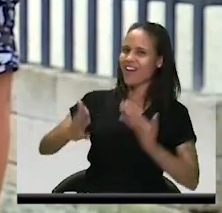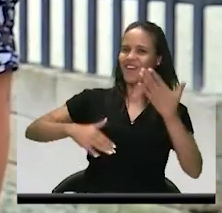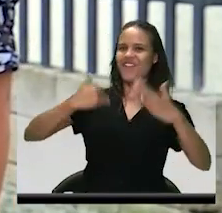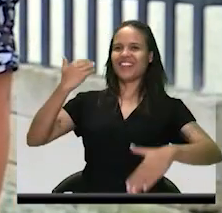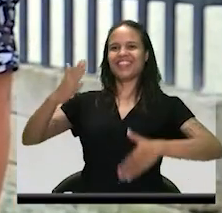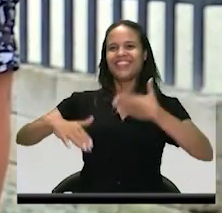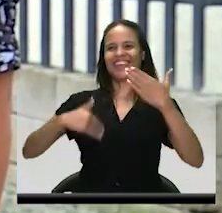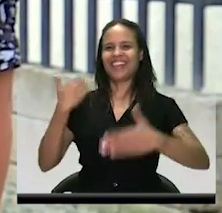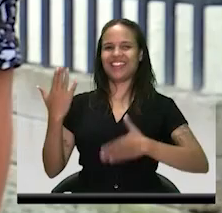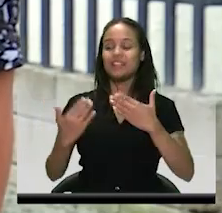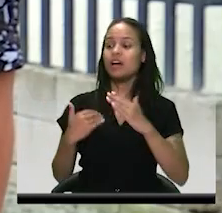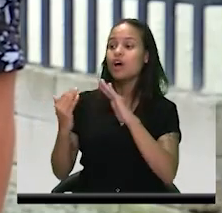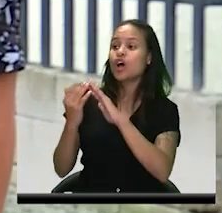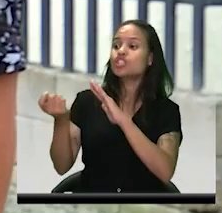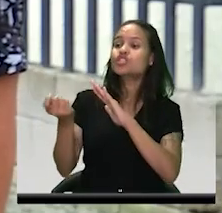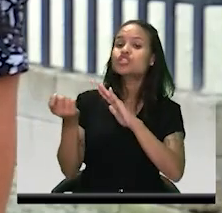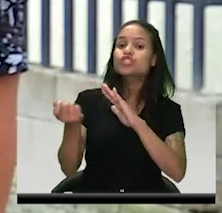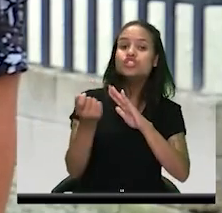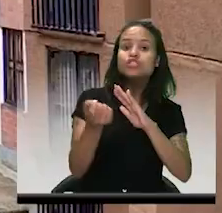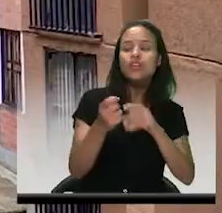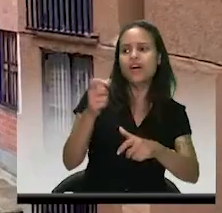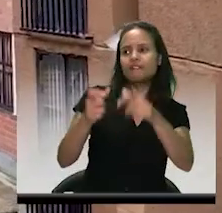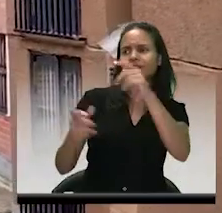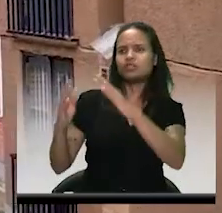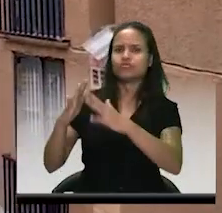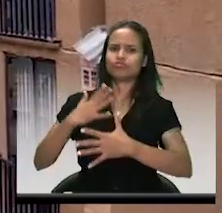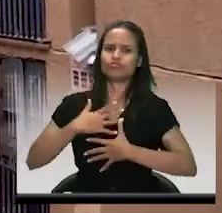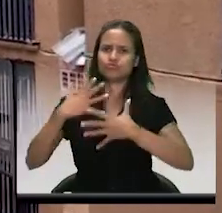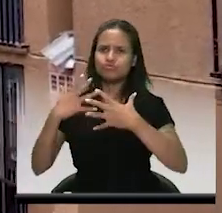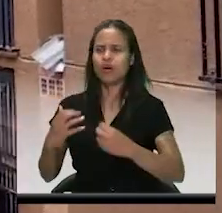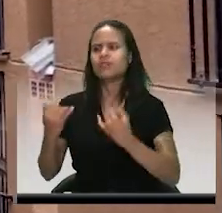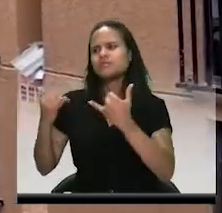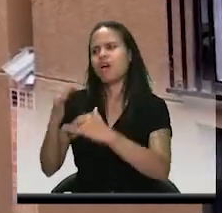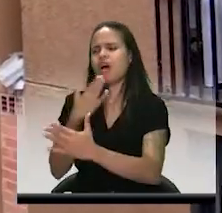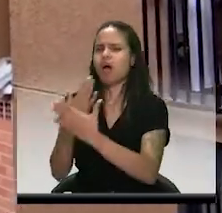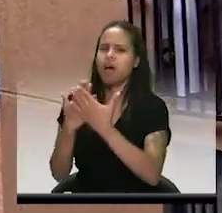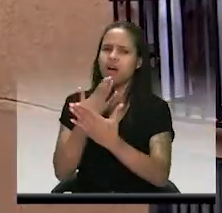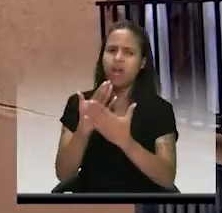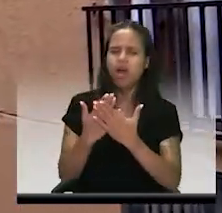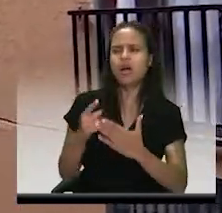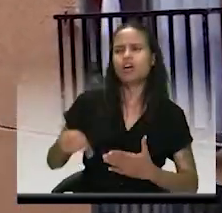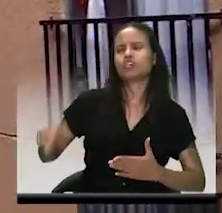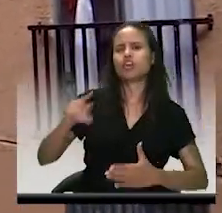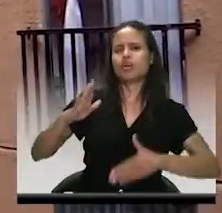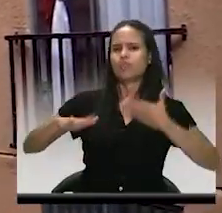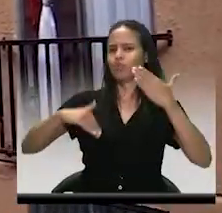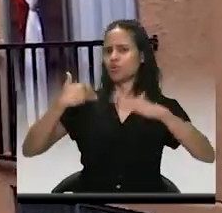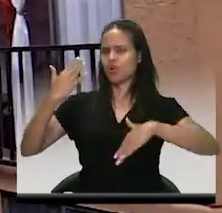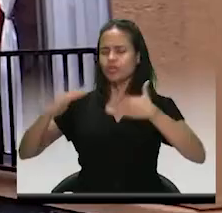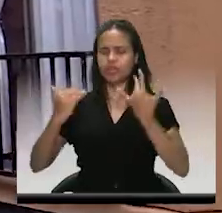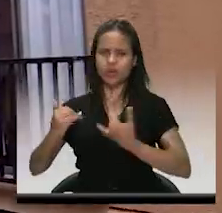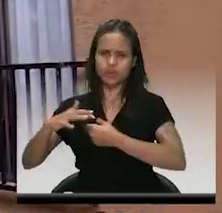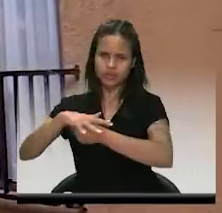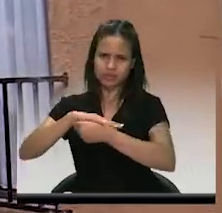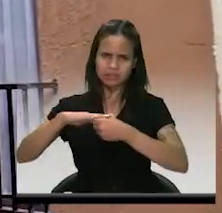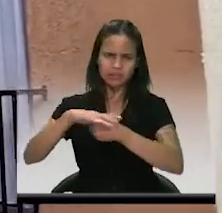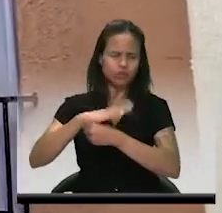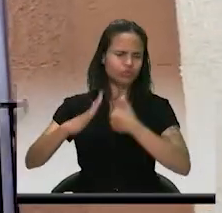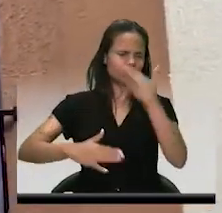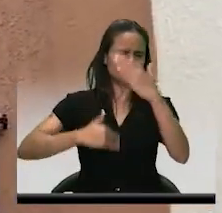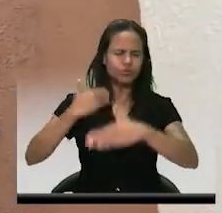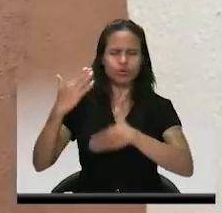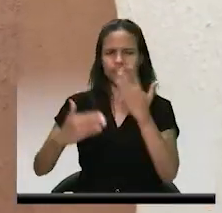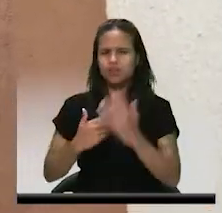vecinos, a los propietarios muy agradecidos, muy contentos por esta situación y darle gracias